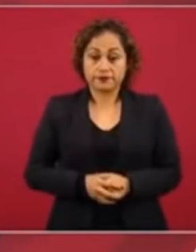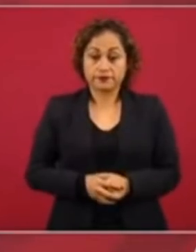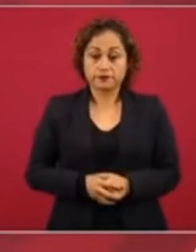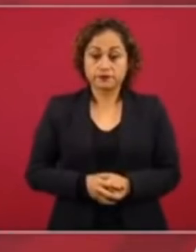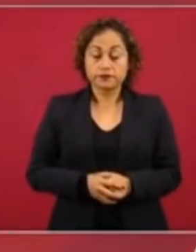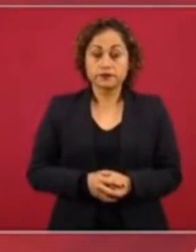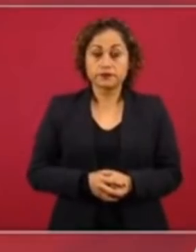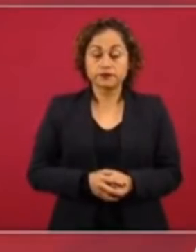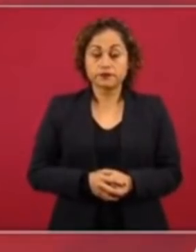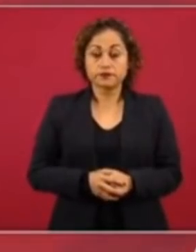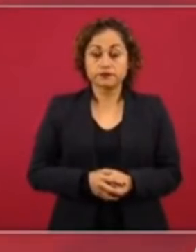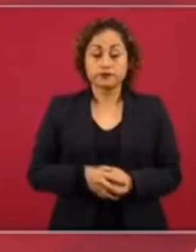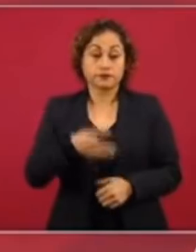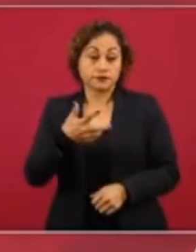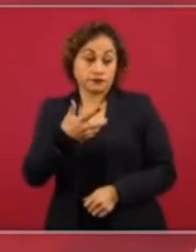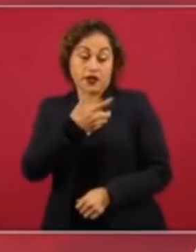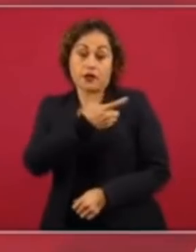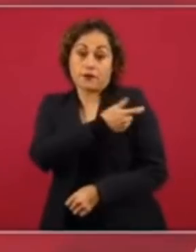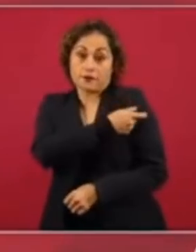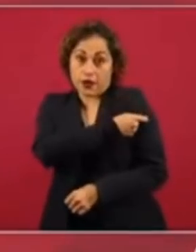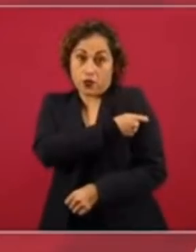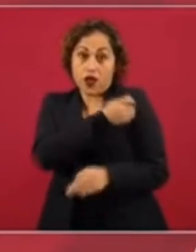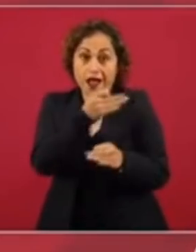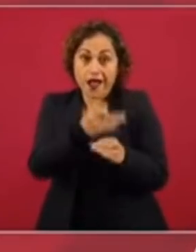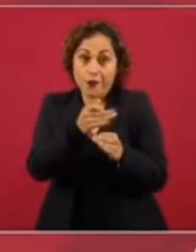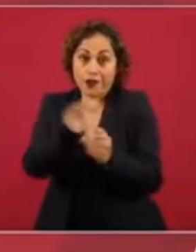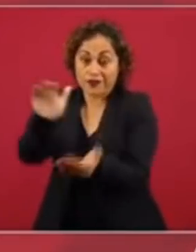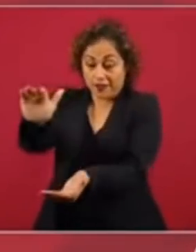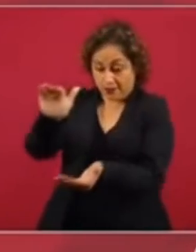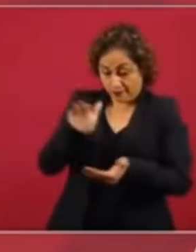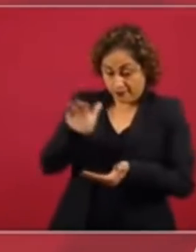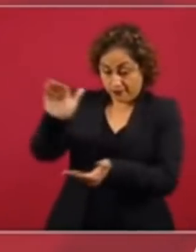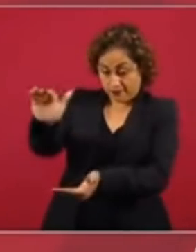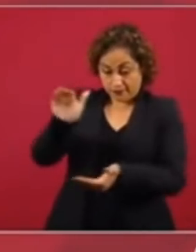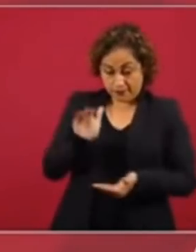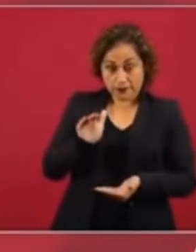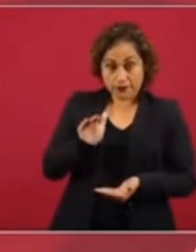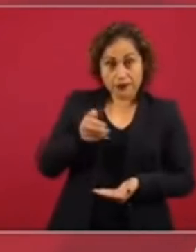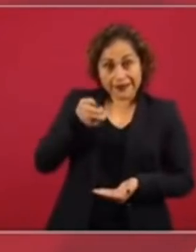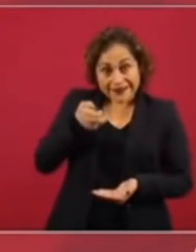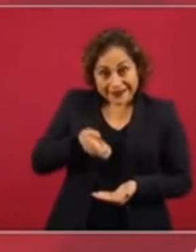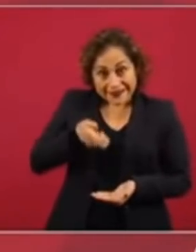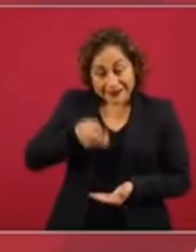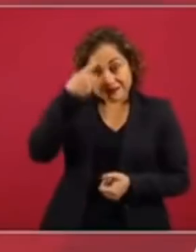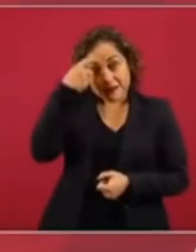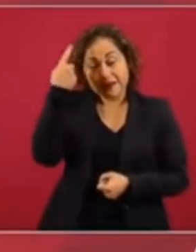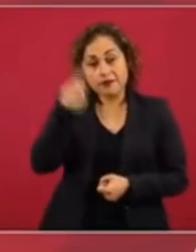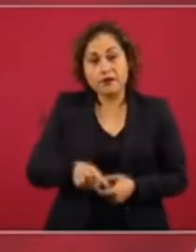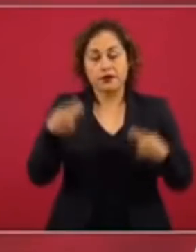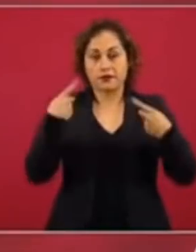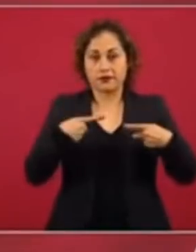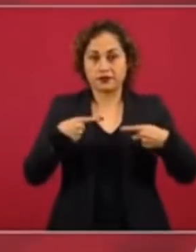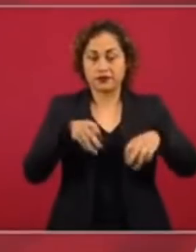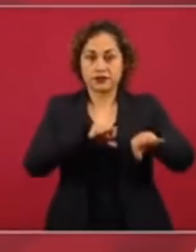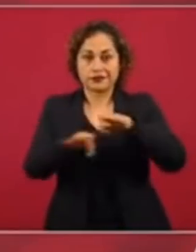La vacuna que se está recibiendo se va a aplicar a médicos, a enfermeras, a